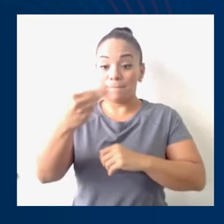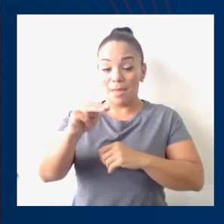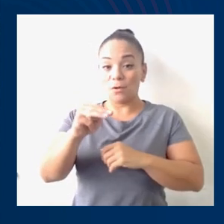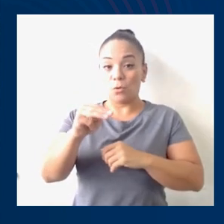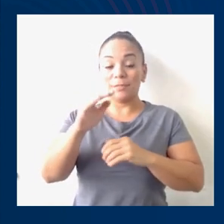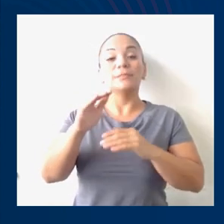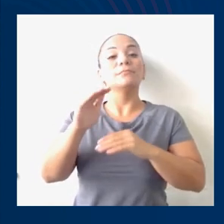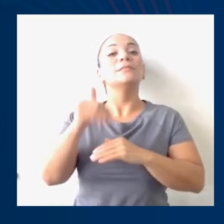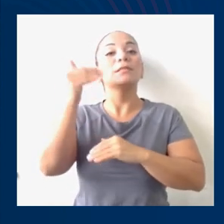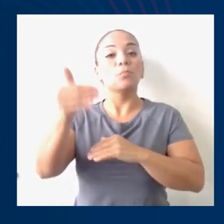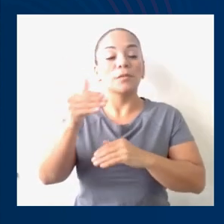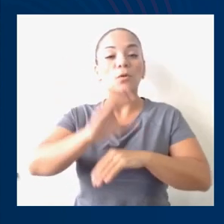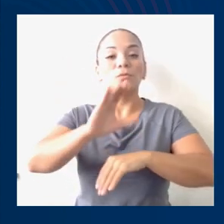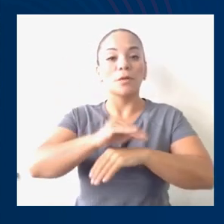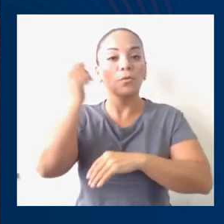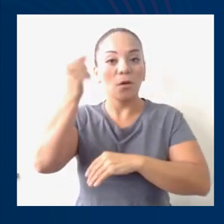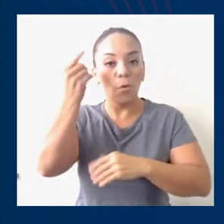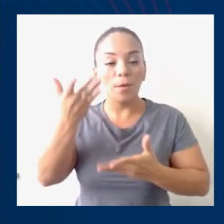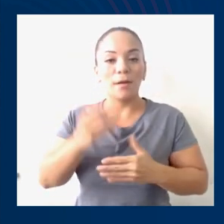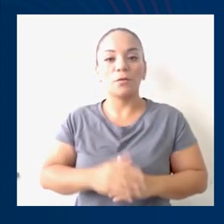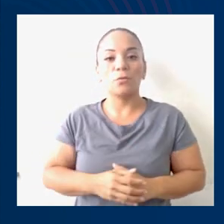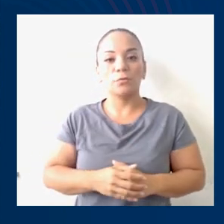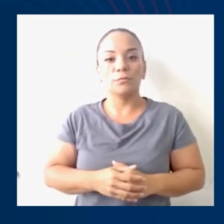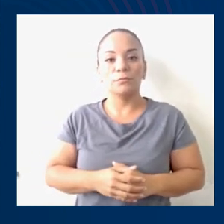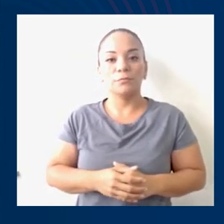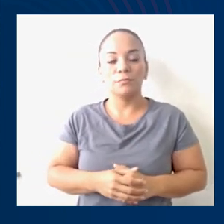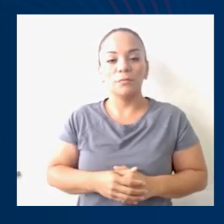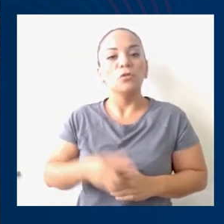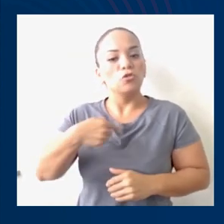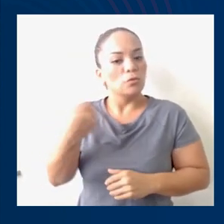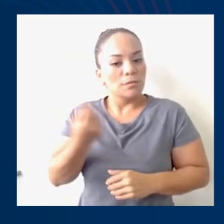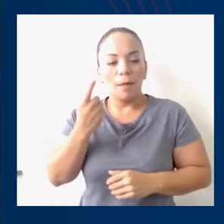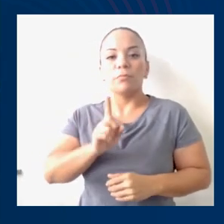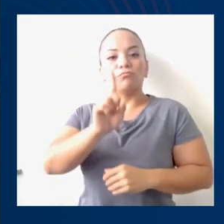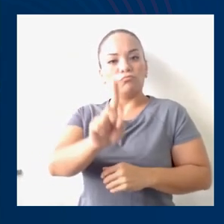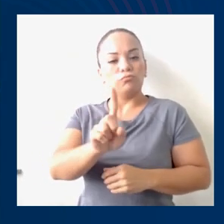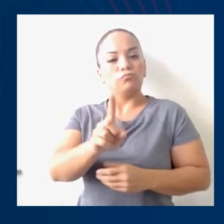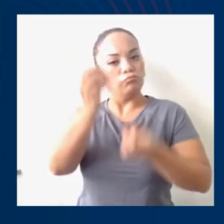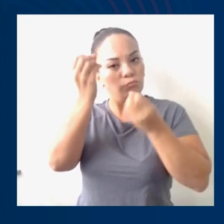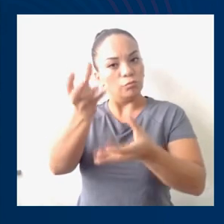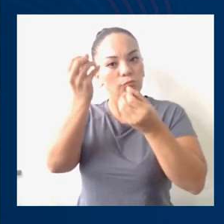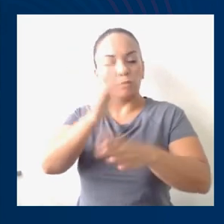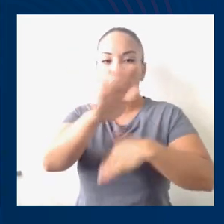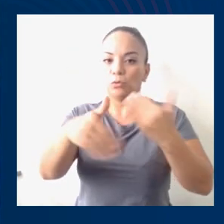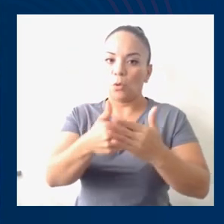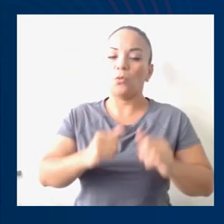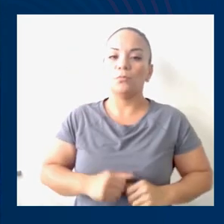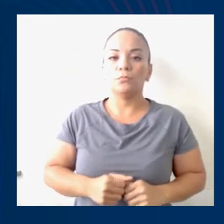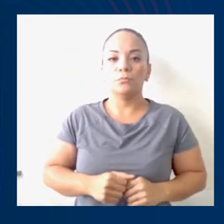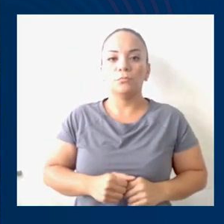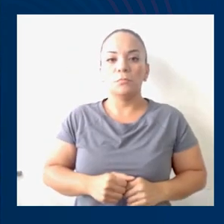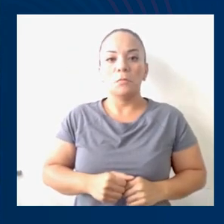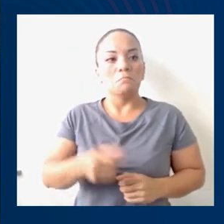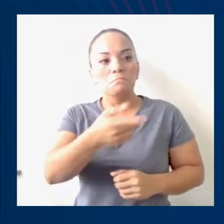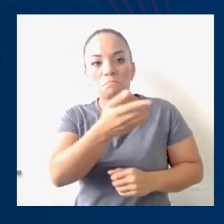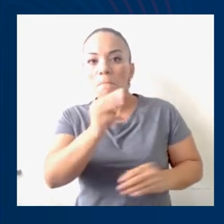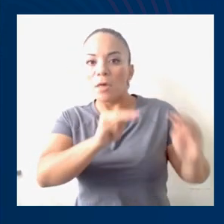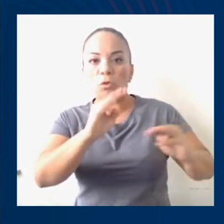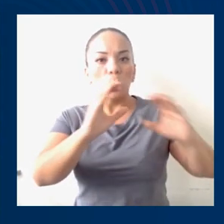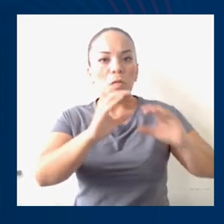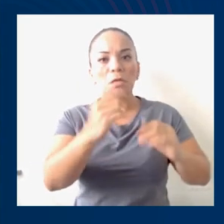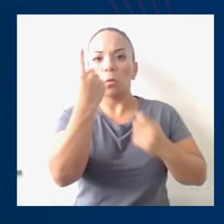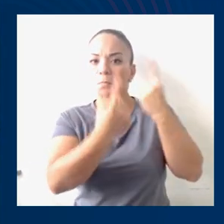los miércoles después del Consejo de Gobierno, yo salgo y doy cuentas, acepto